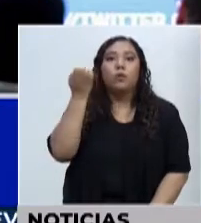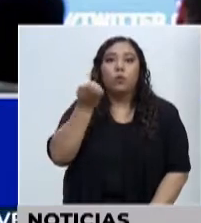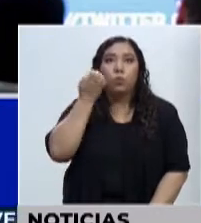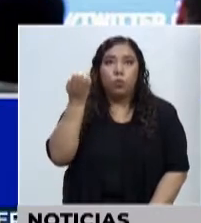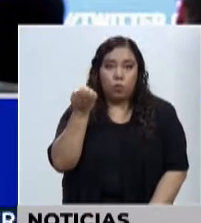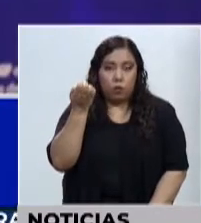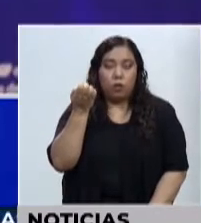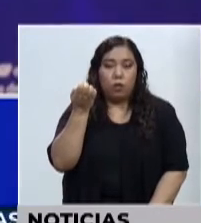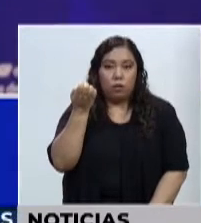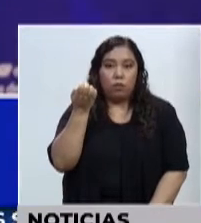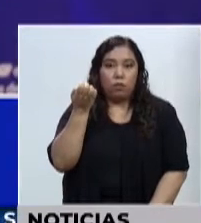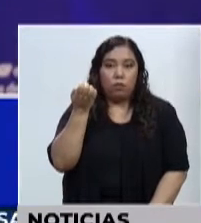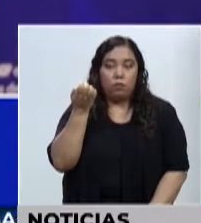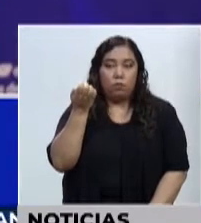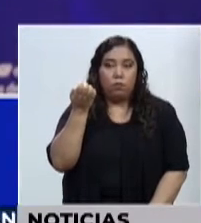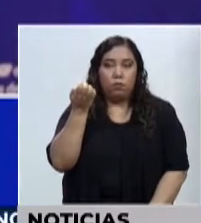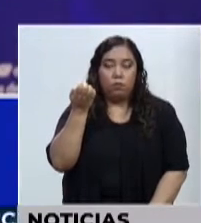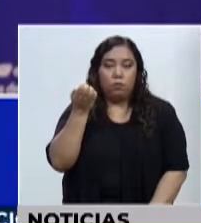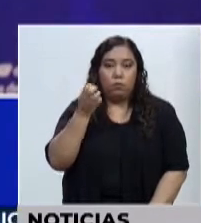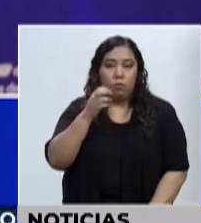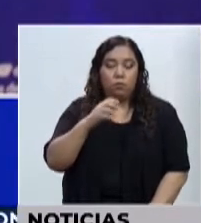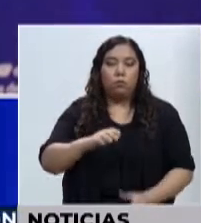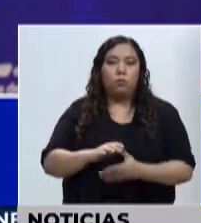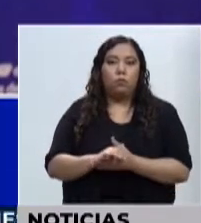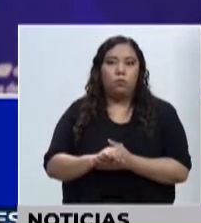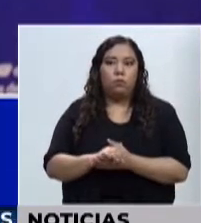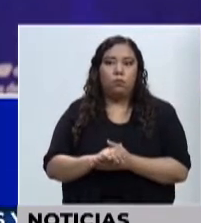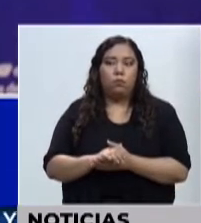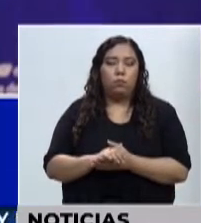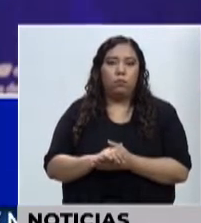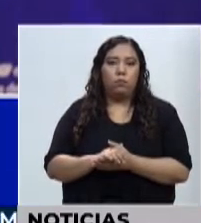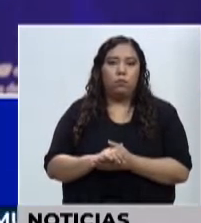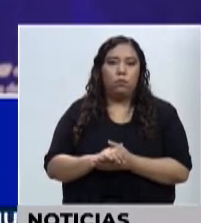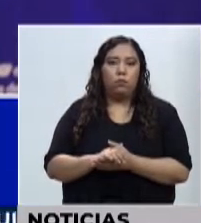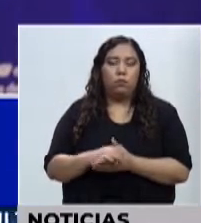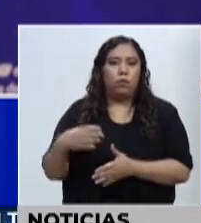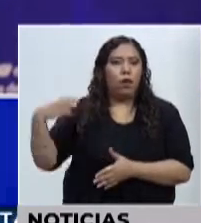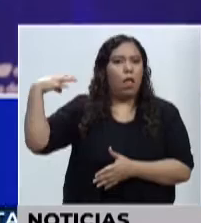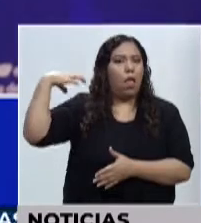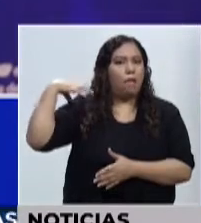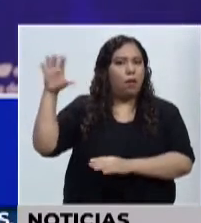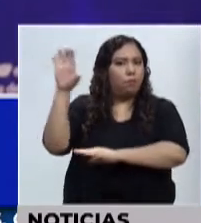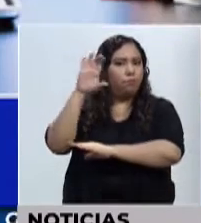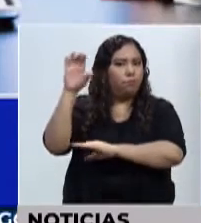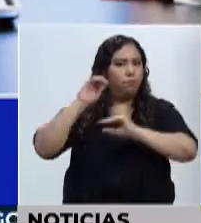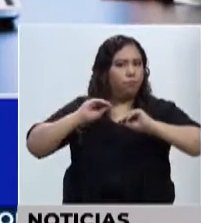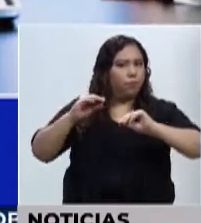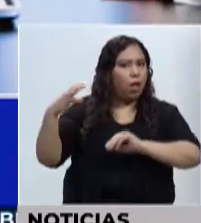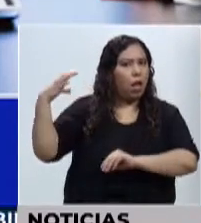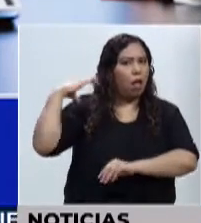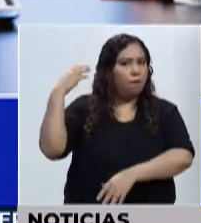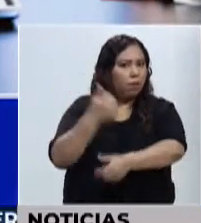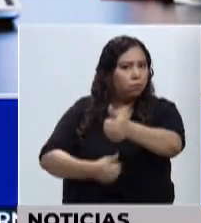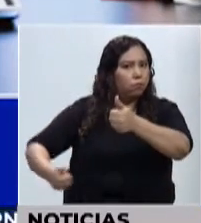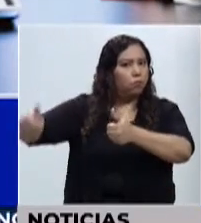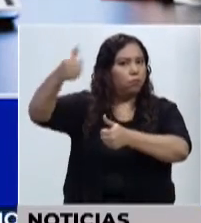alta gerencia pública? ¿Y qué esperan alcanzar también en los próximos años?